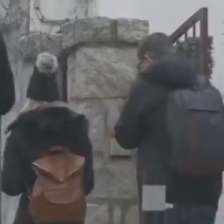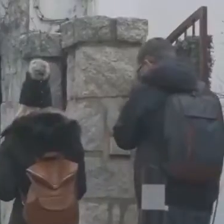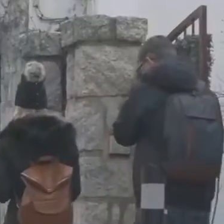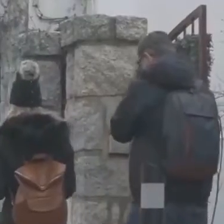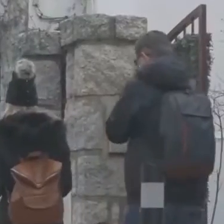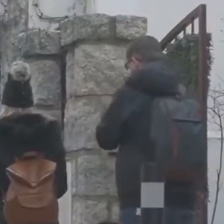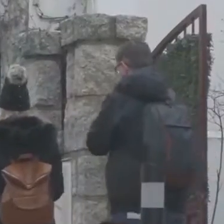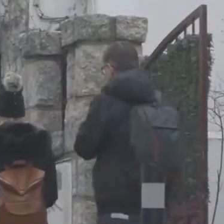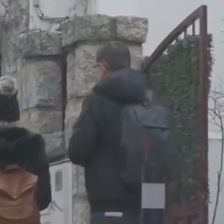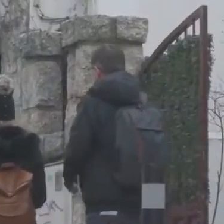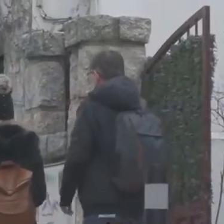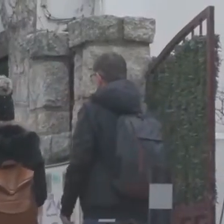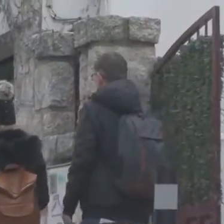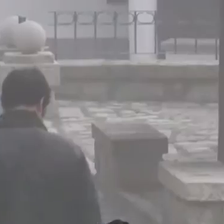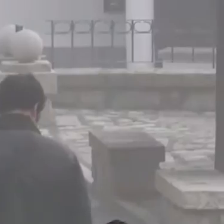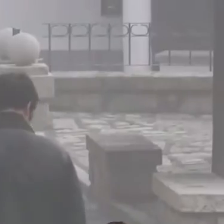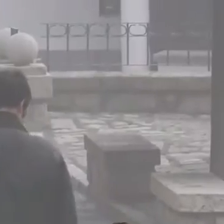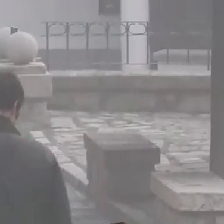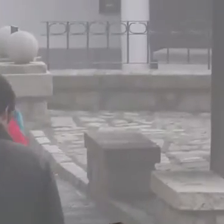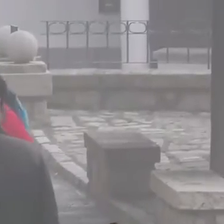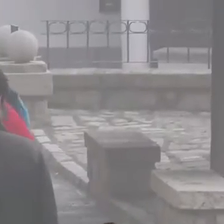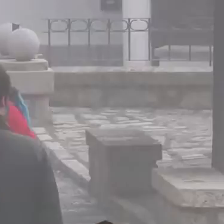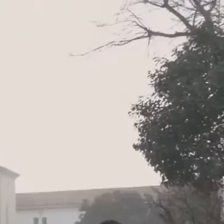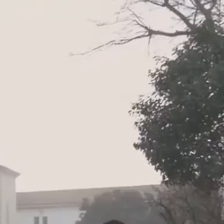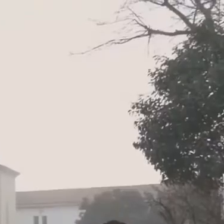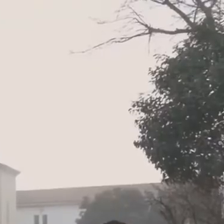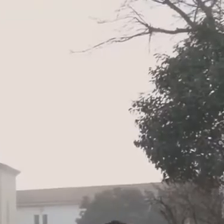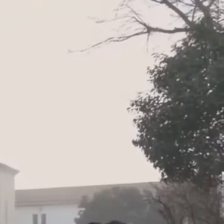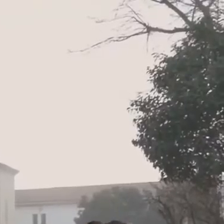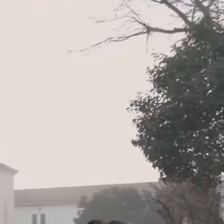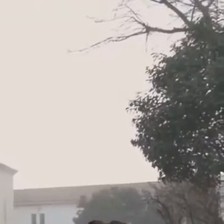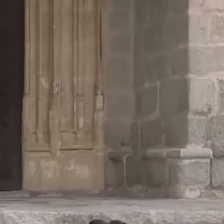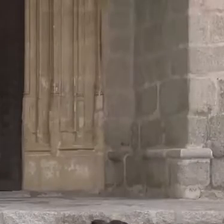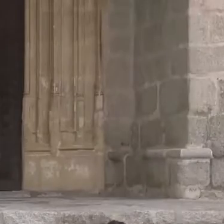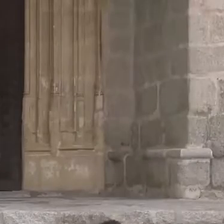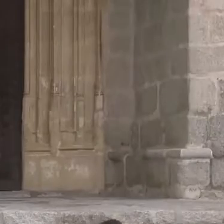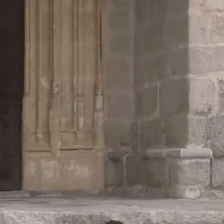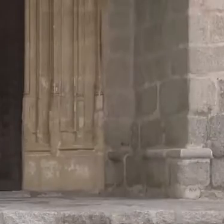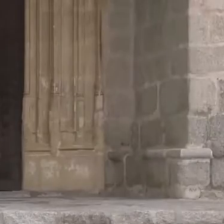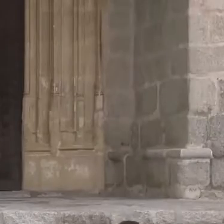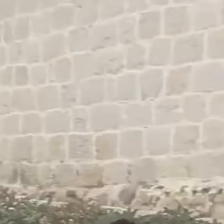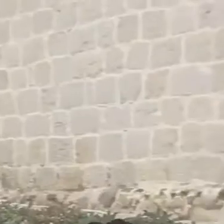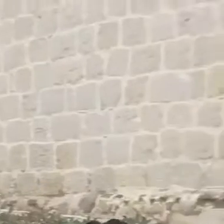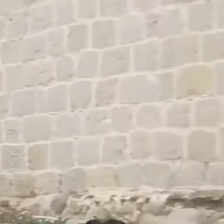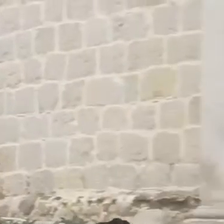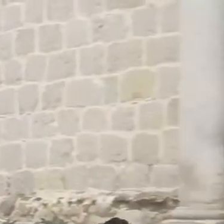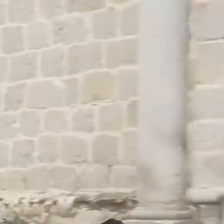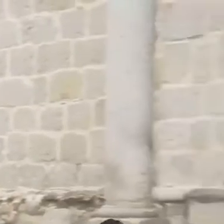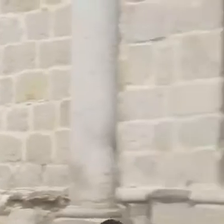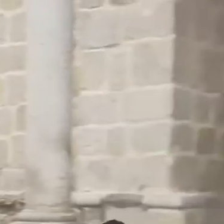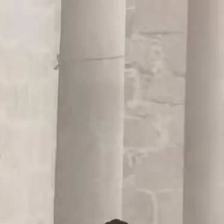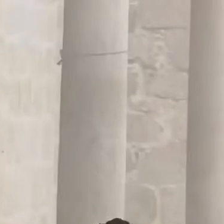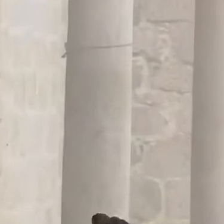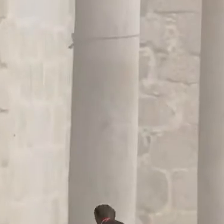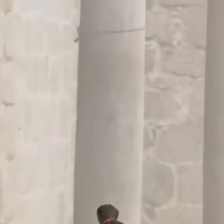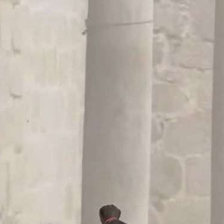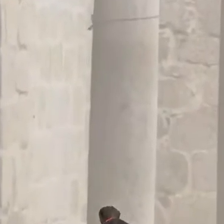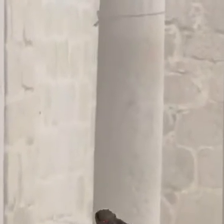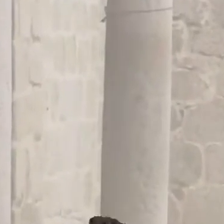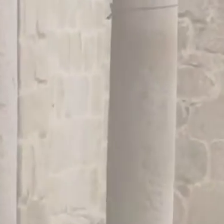seguro que en pocos años estaremos colaborando en ámbitos que ahora mismo no somos capaces de definir